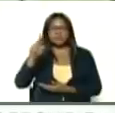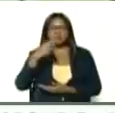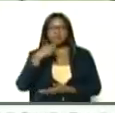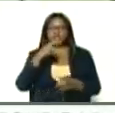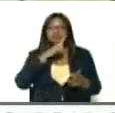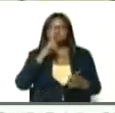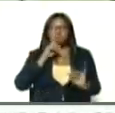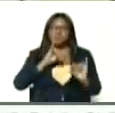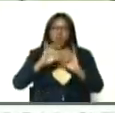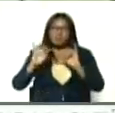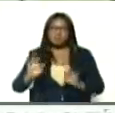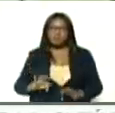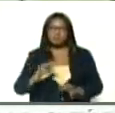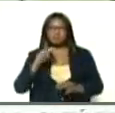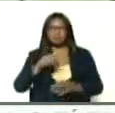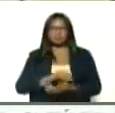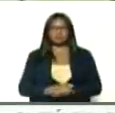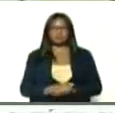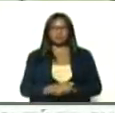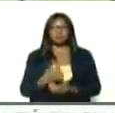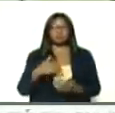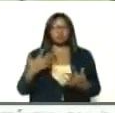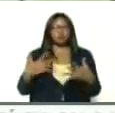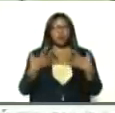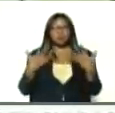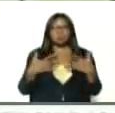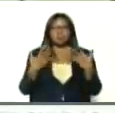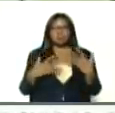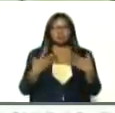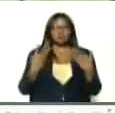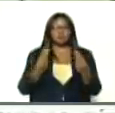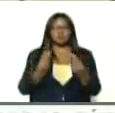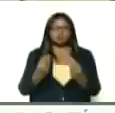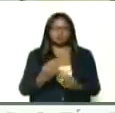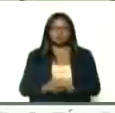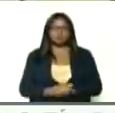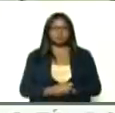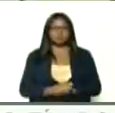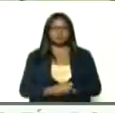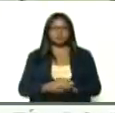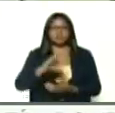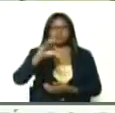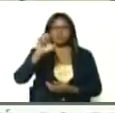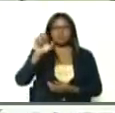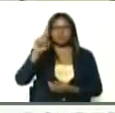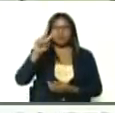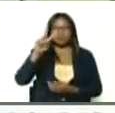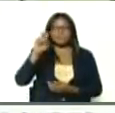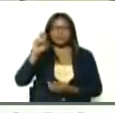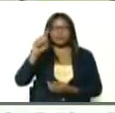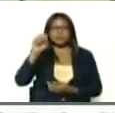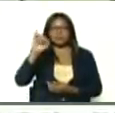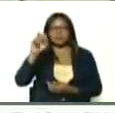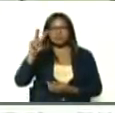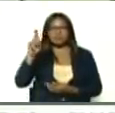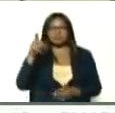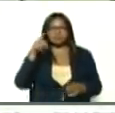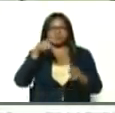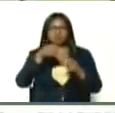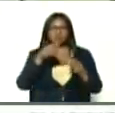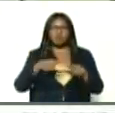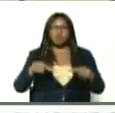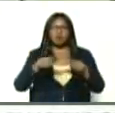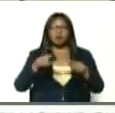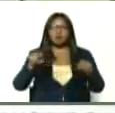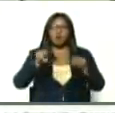y me alegra, no sabes lo que me alegra, Rangel Silva, que el Carvatibir, haya llegado, al pueblo natal,